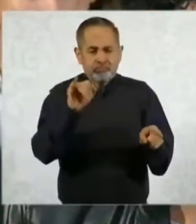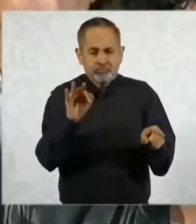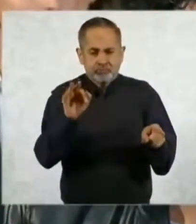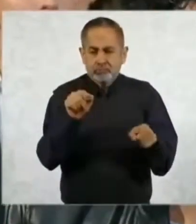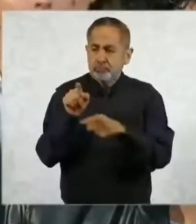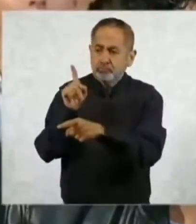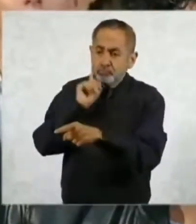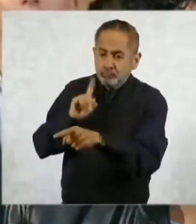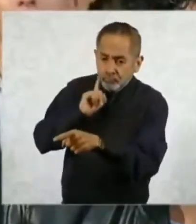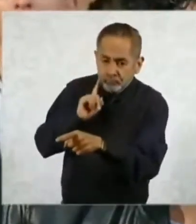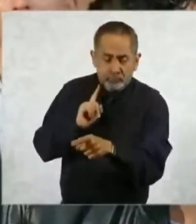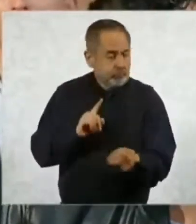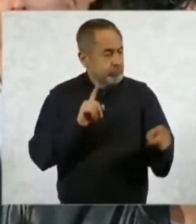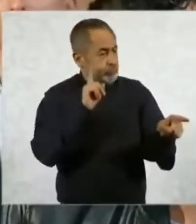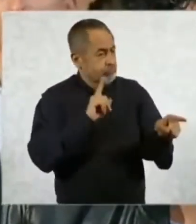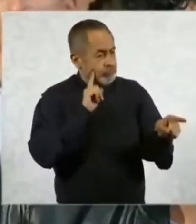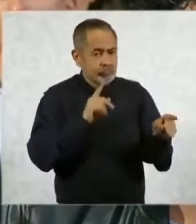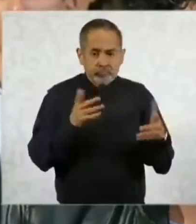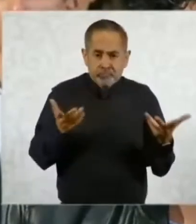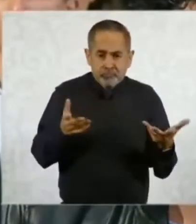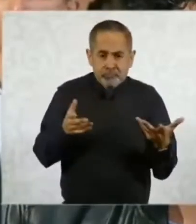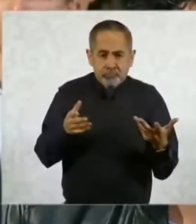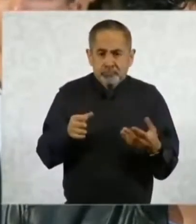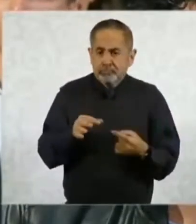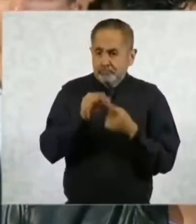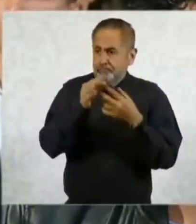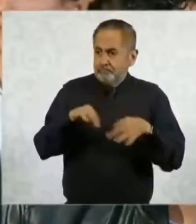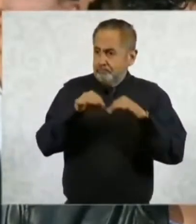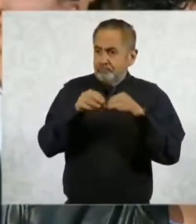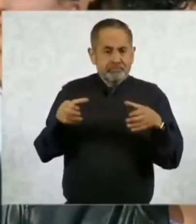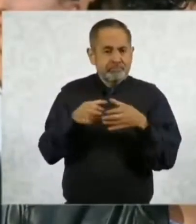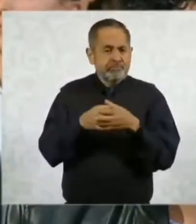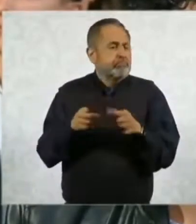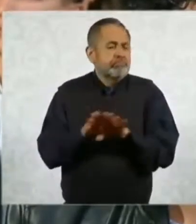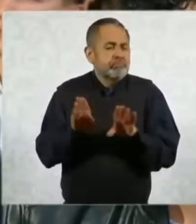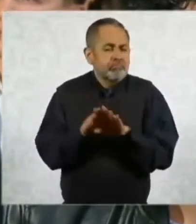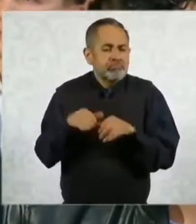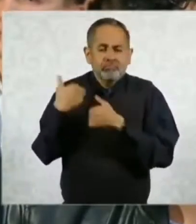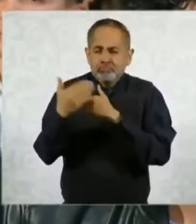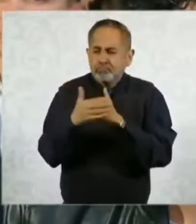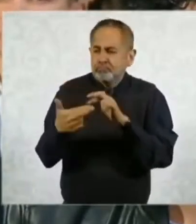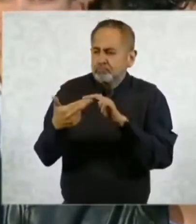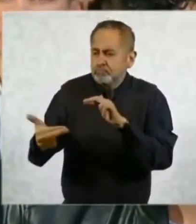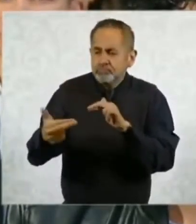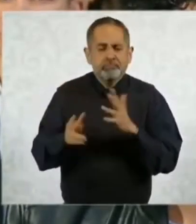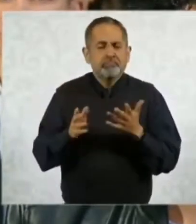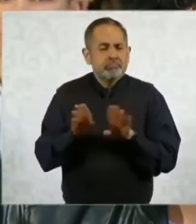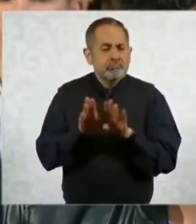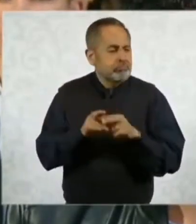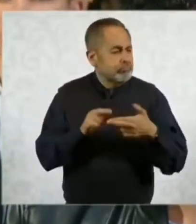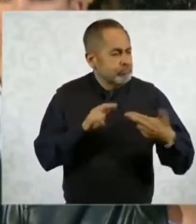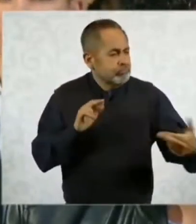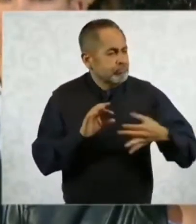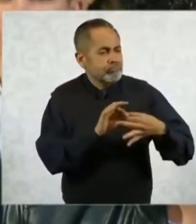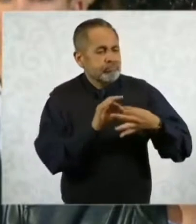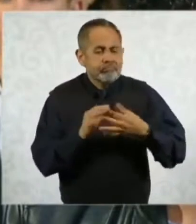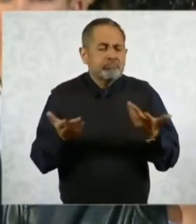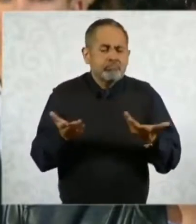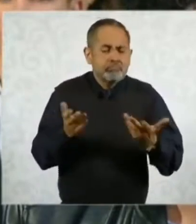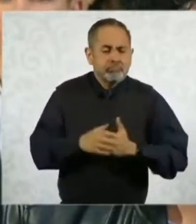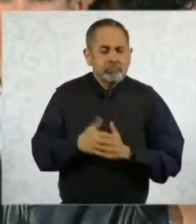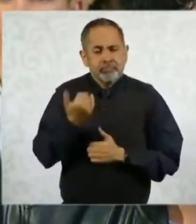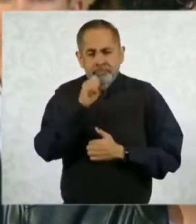están mujeres en específico y en especial, y también este tema de, bueno, seguramente la insistencia en torno a cómo